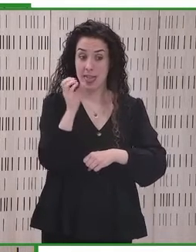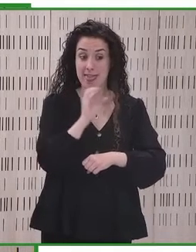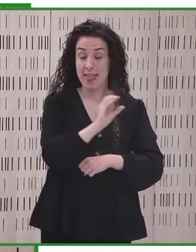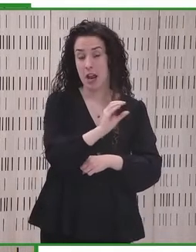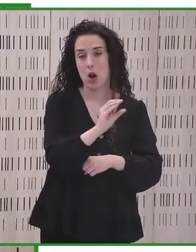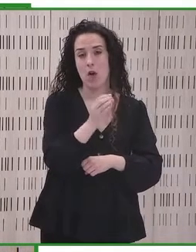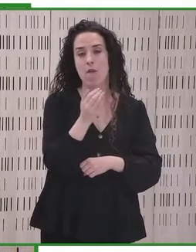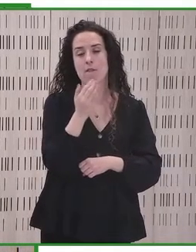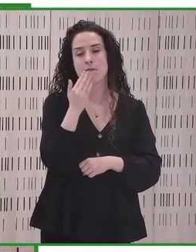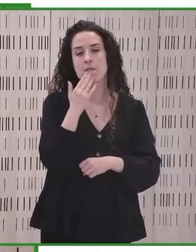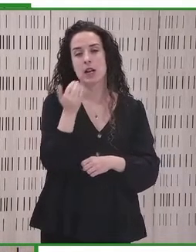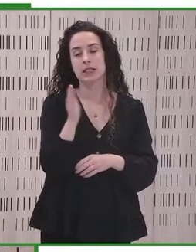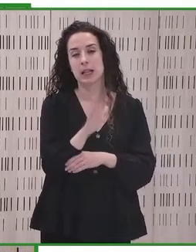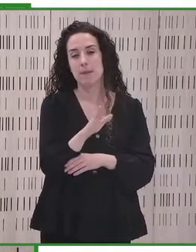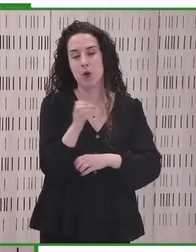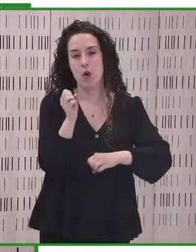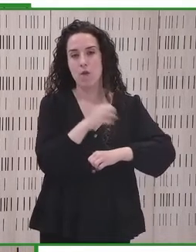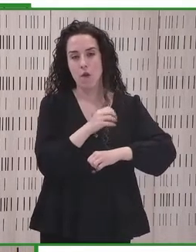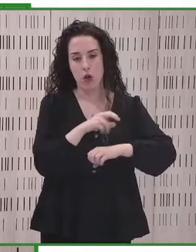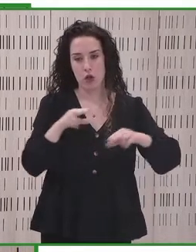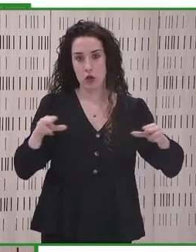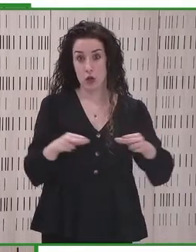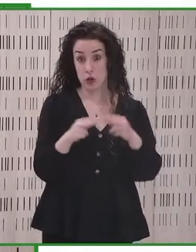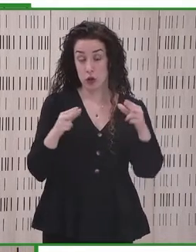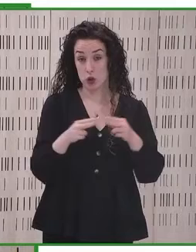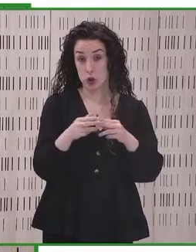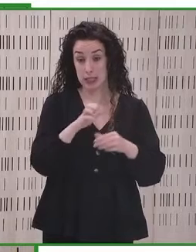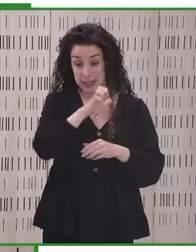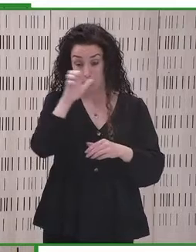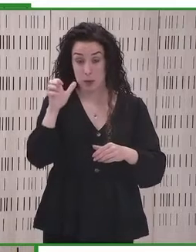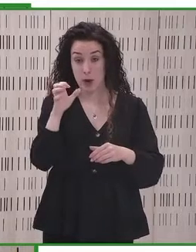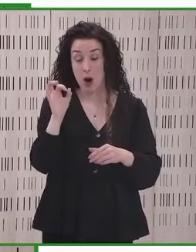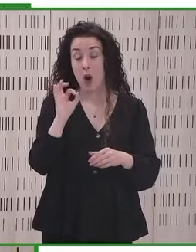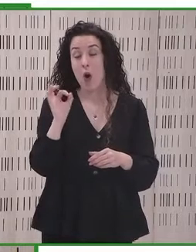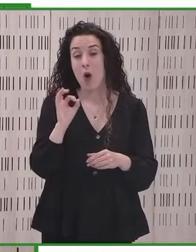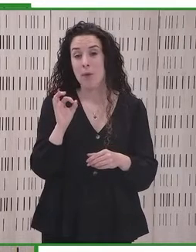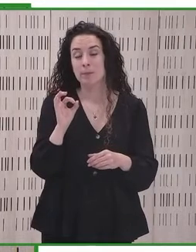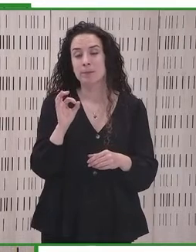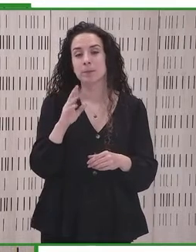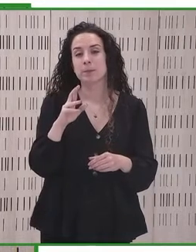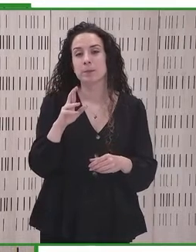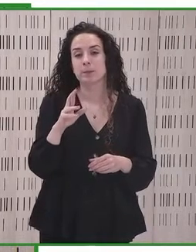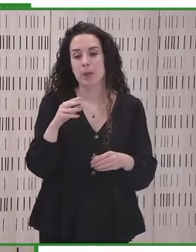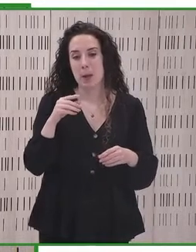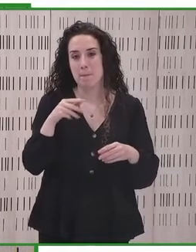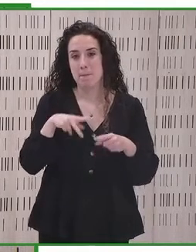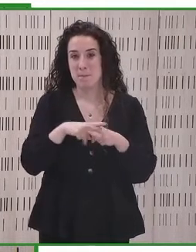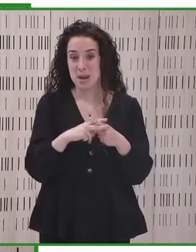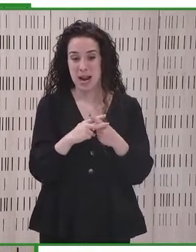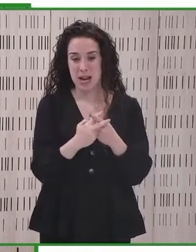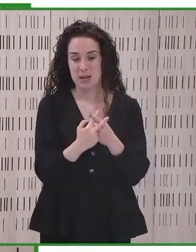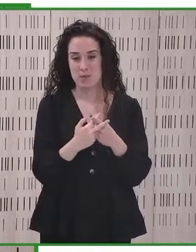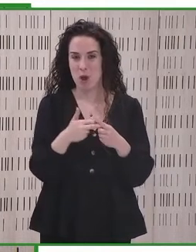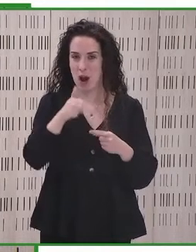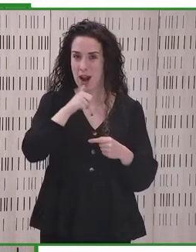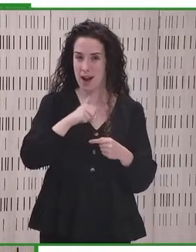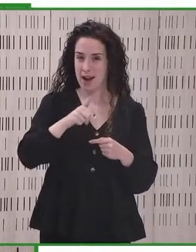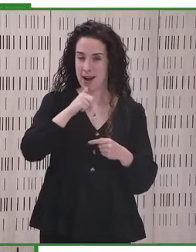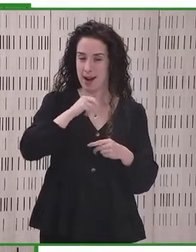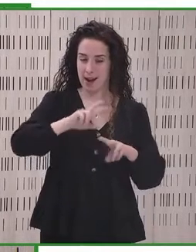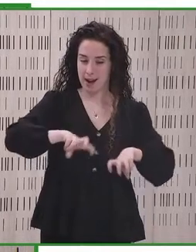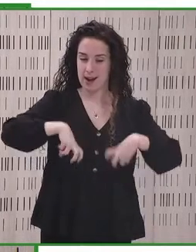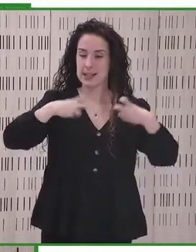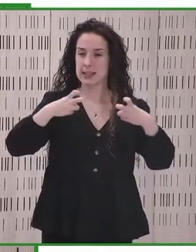Social Europeo y el Mecanismo de Recuperación y Resiliencia después de la pandemia,